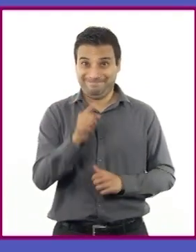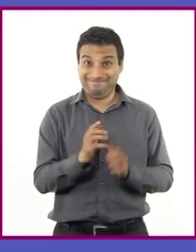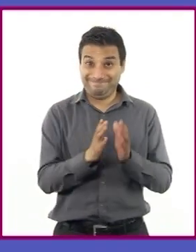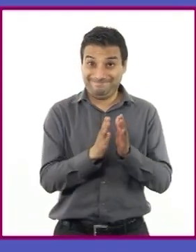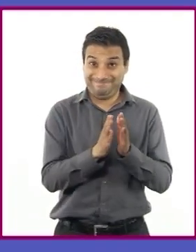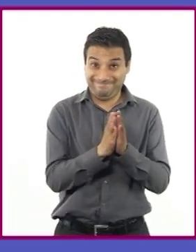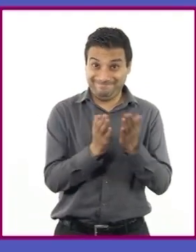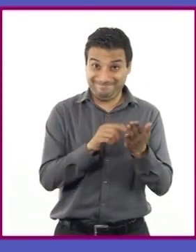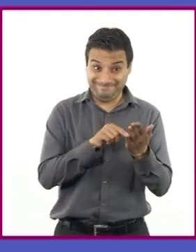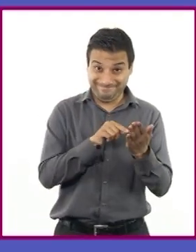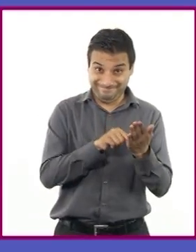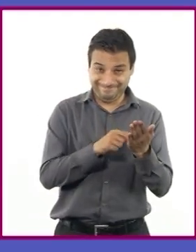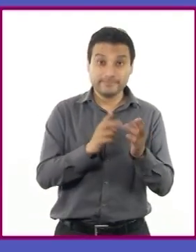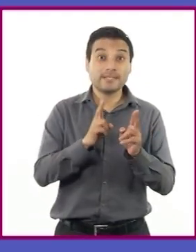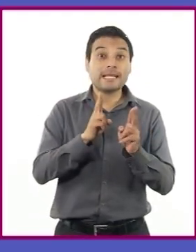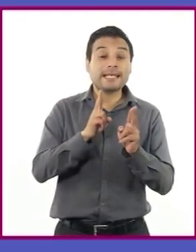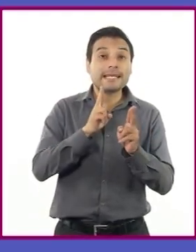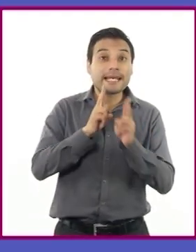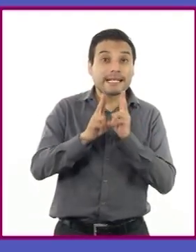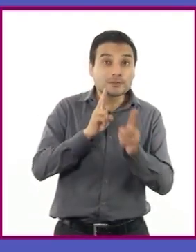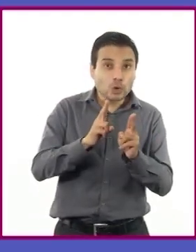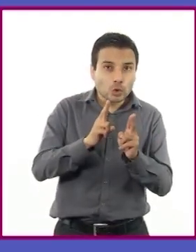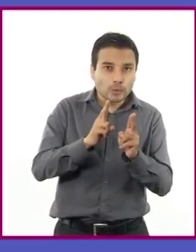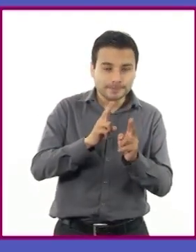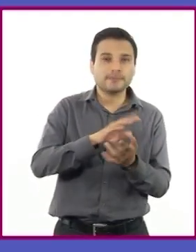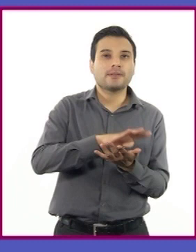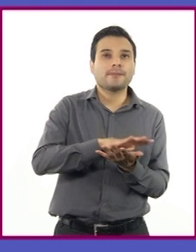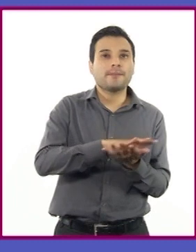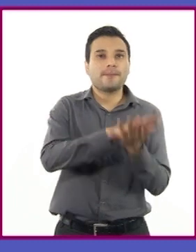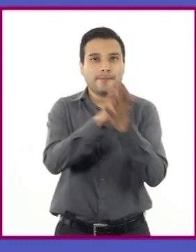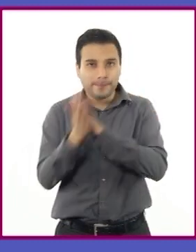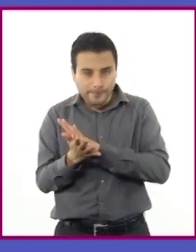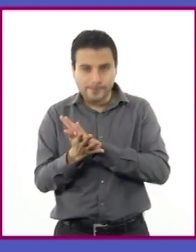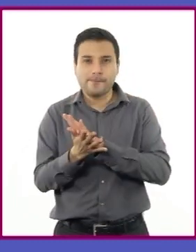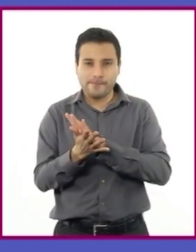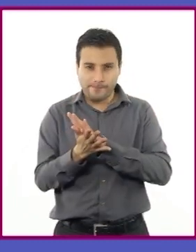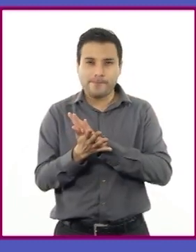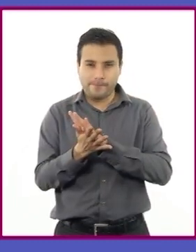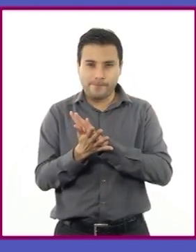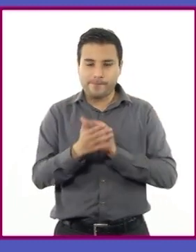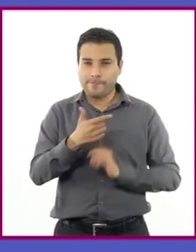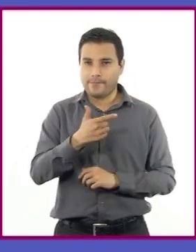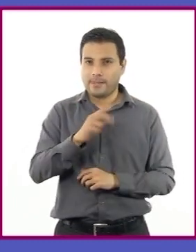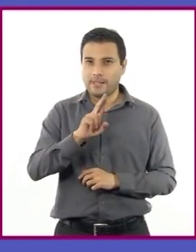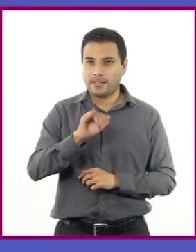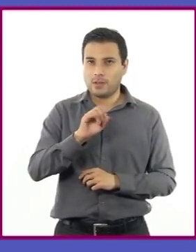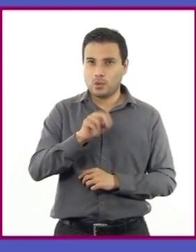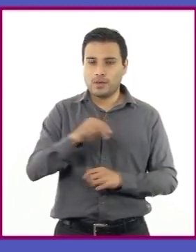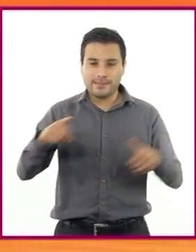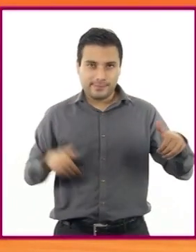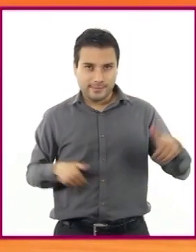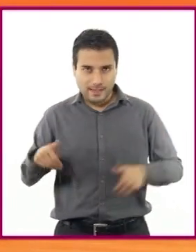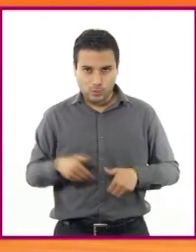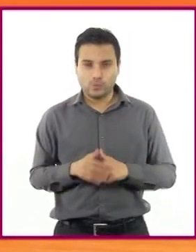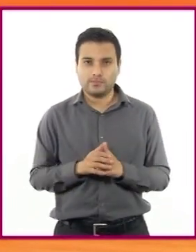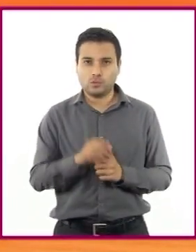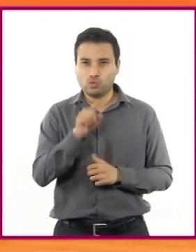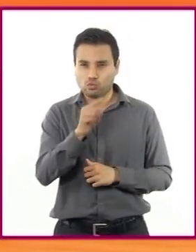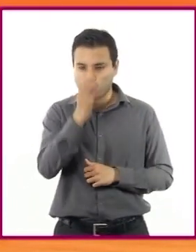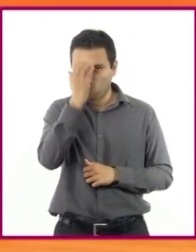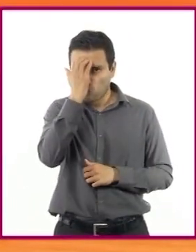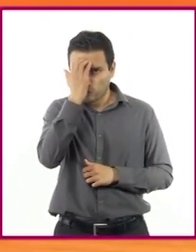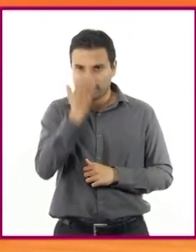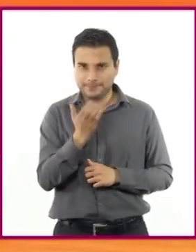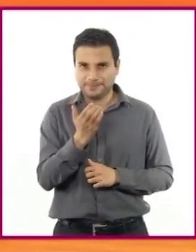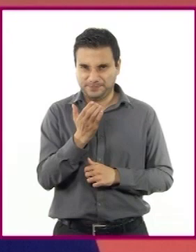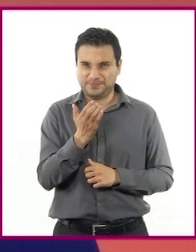un guión de teatro, con el propósito de leer y reconocer la estructura de textos teatrales, es decir, hablaremos sobre